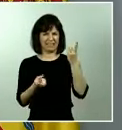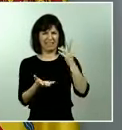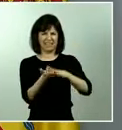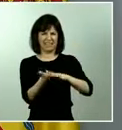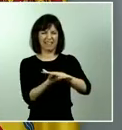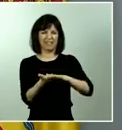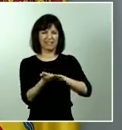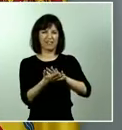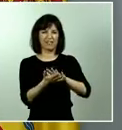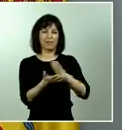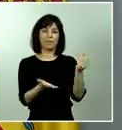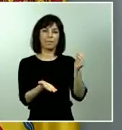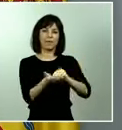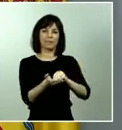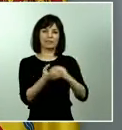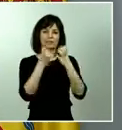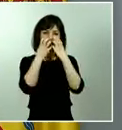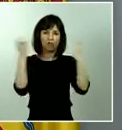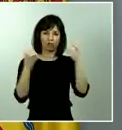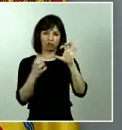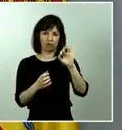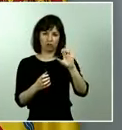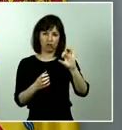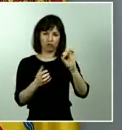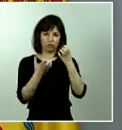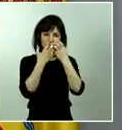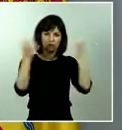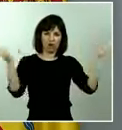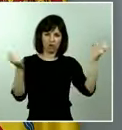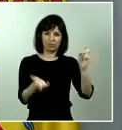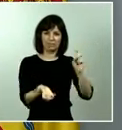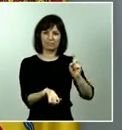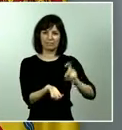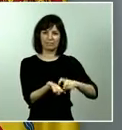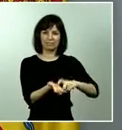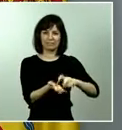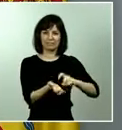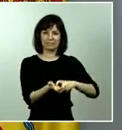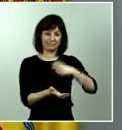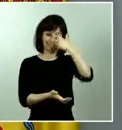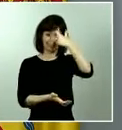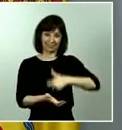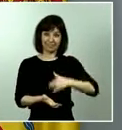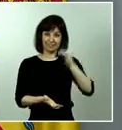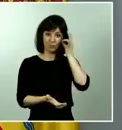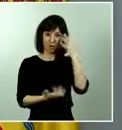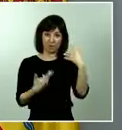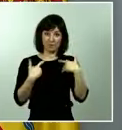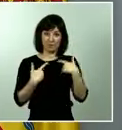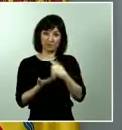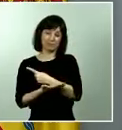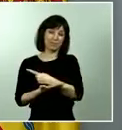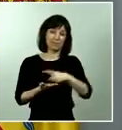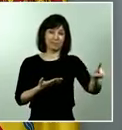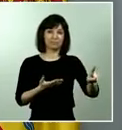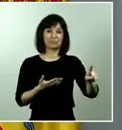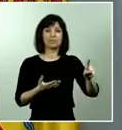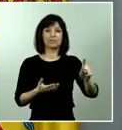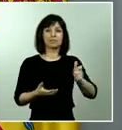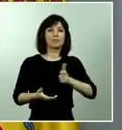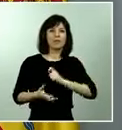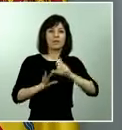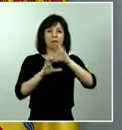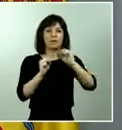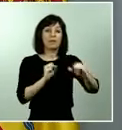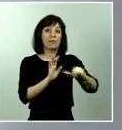SOS, que permite una comunicación directa de la víctima con la fuerza de seguridad más cercana, con el